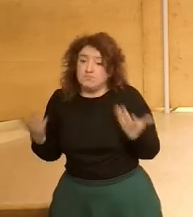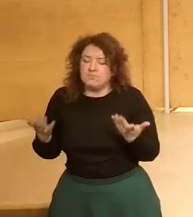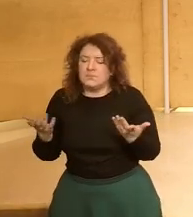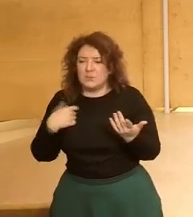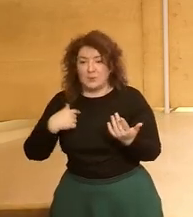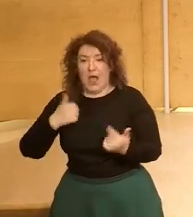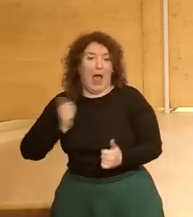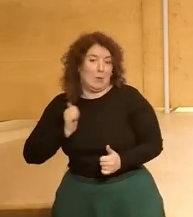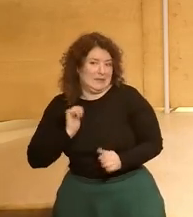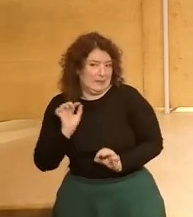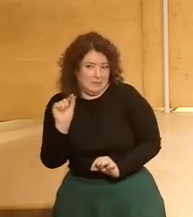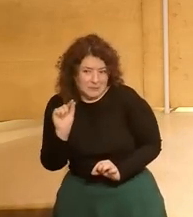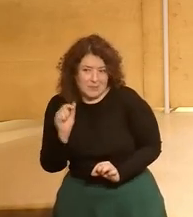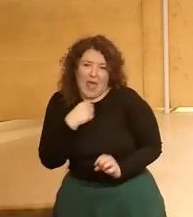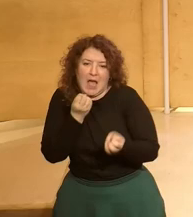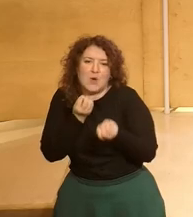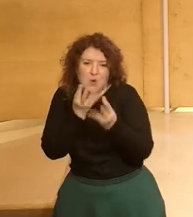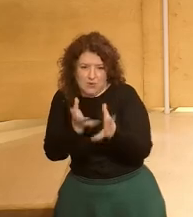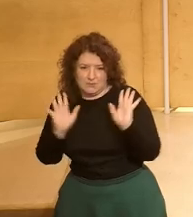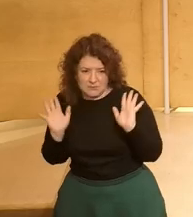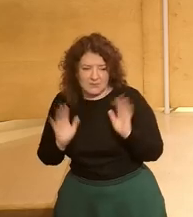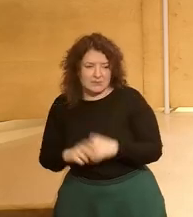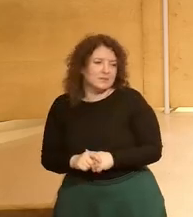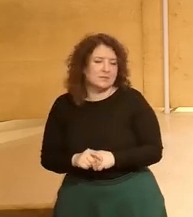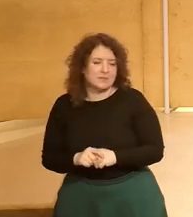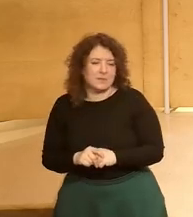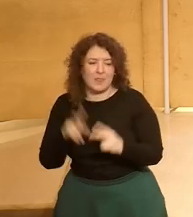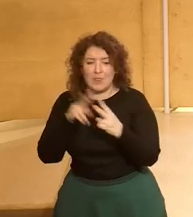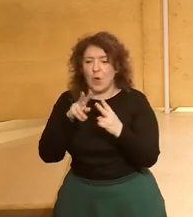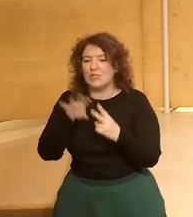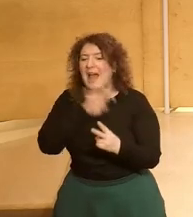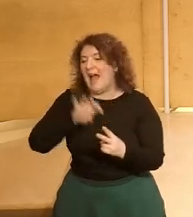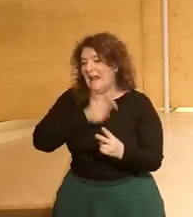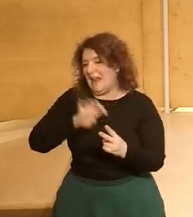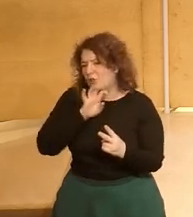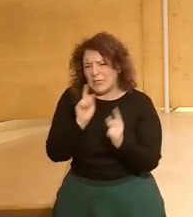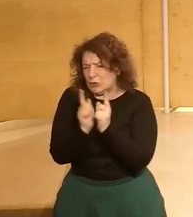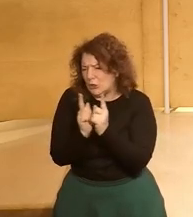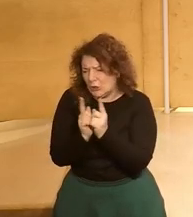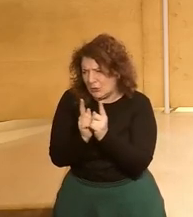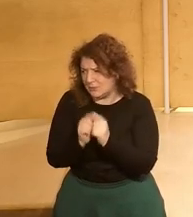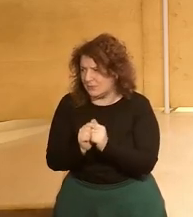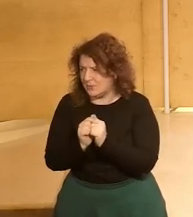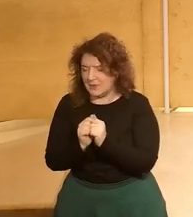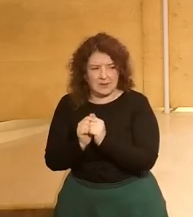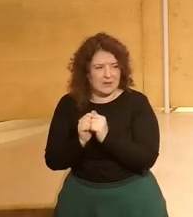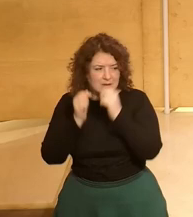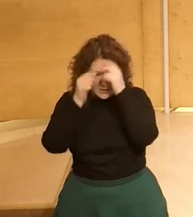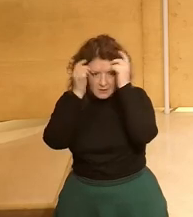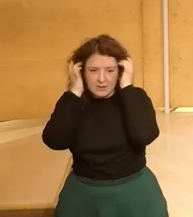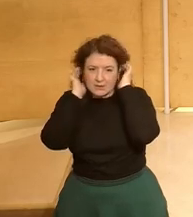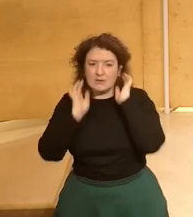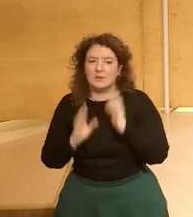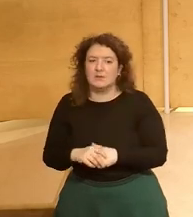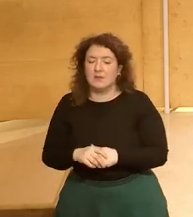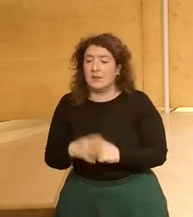aprovechar este momentito para contar sobre todo dos anécdotas pero muy muy cortitas a mí me marcó mucho y es algo que